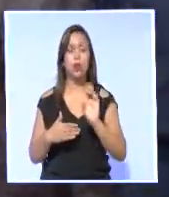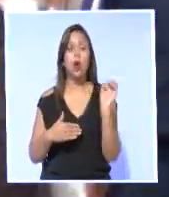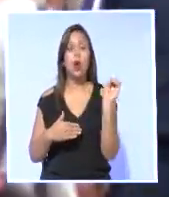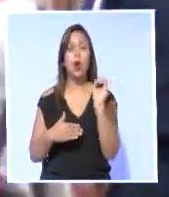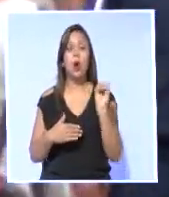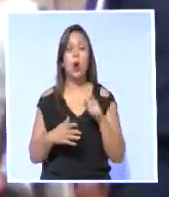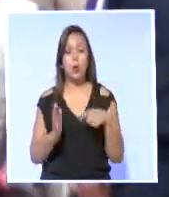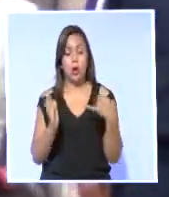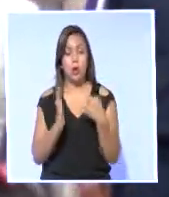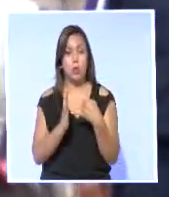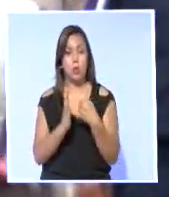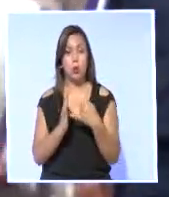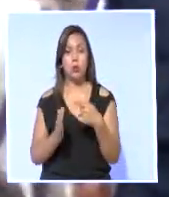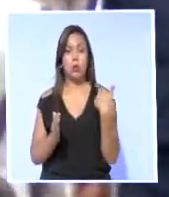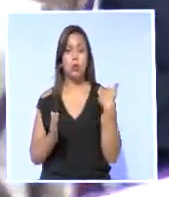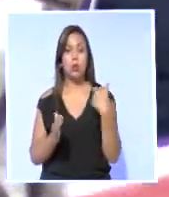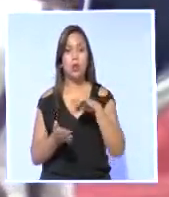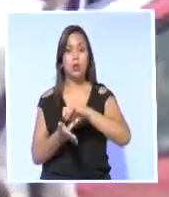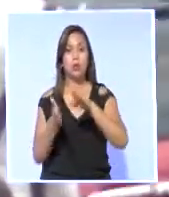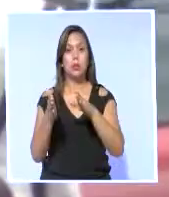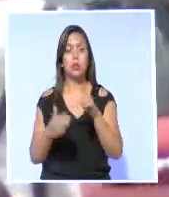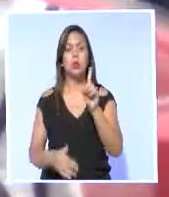patrimonio supere el millón de dólares.